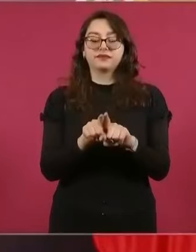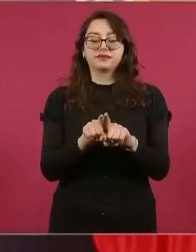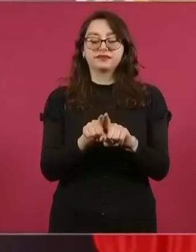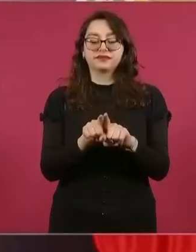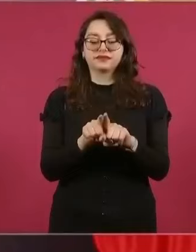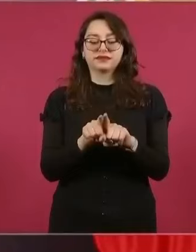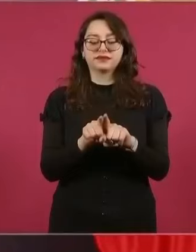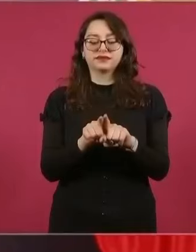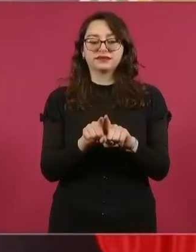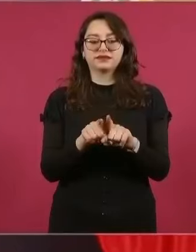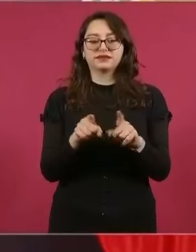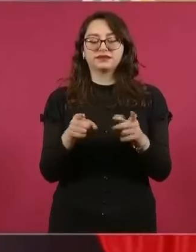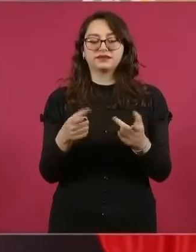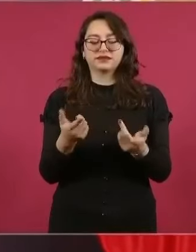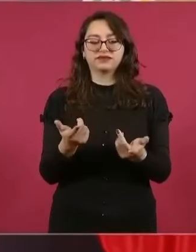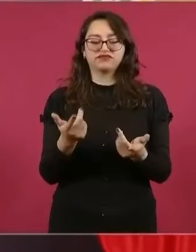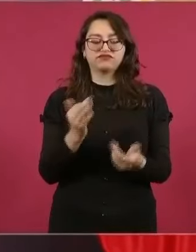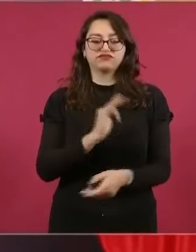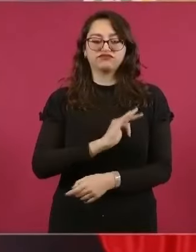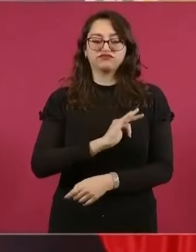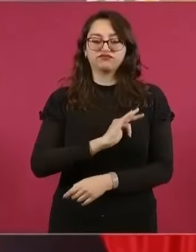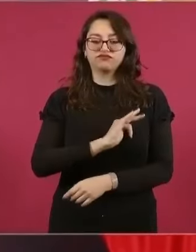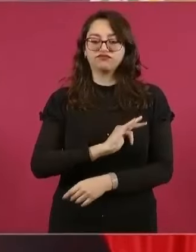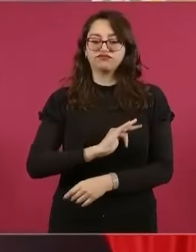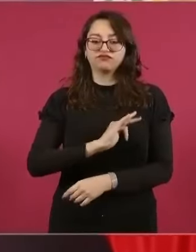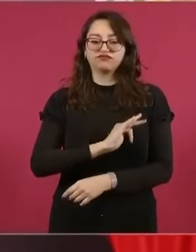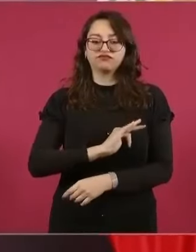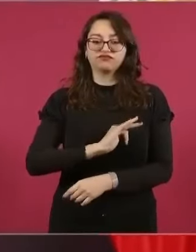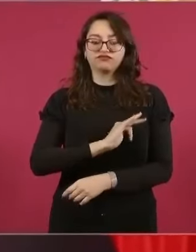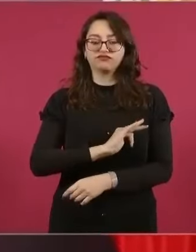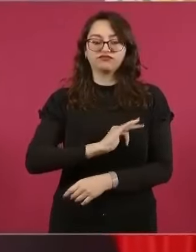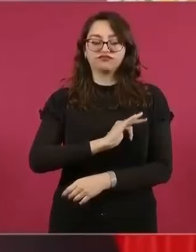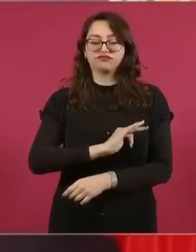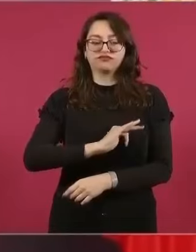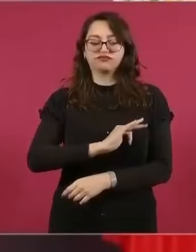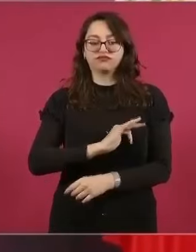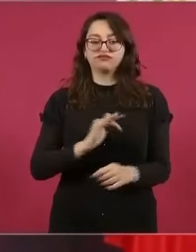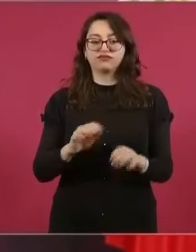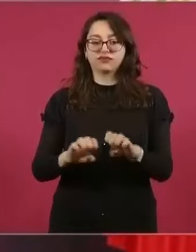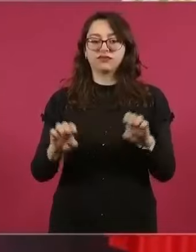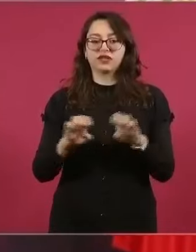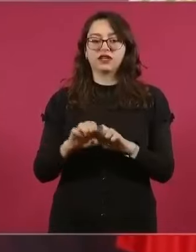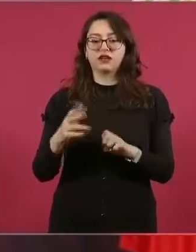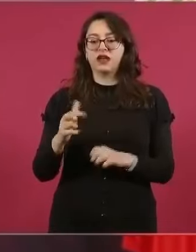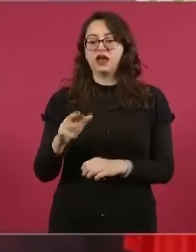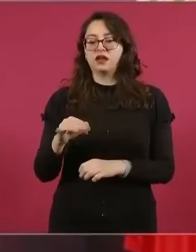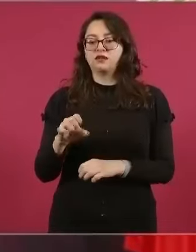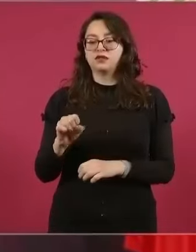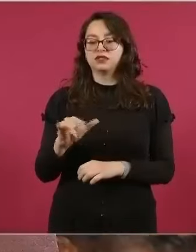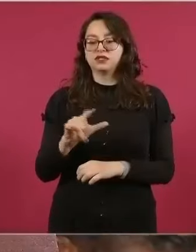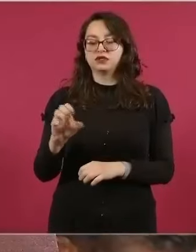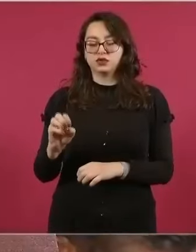Hermosillo, a los naranjeros, porque ganaron el campeonato